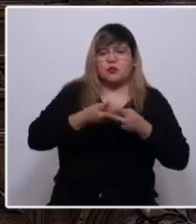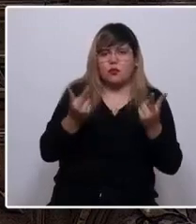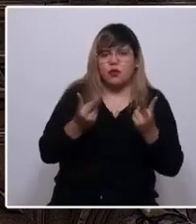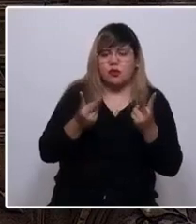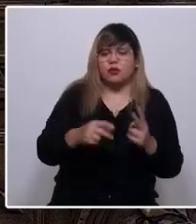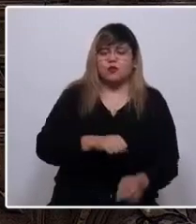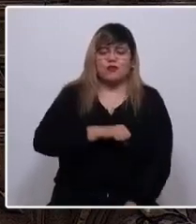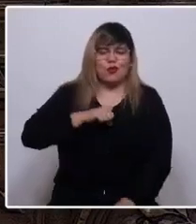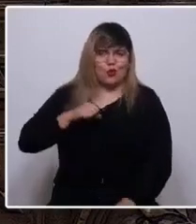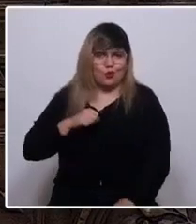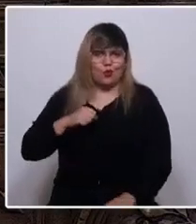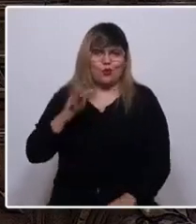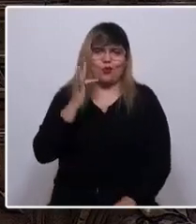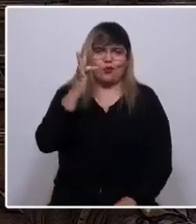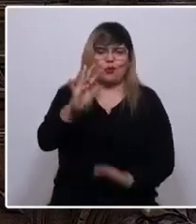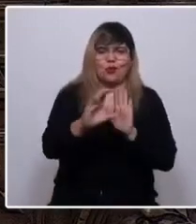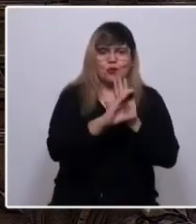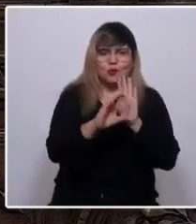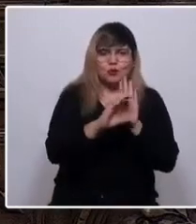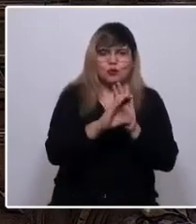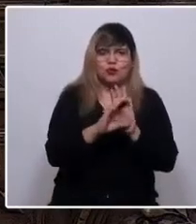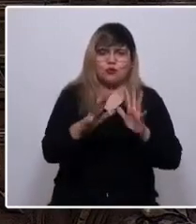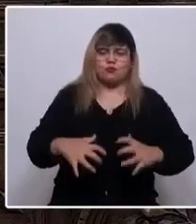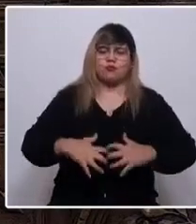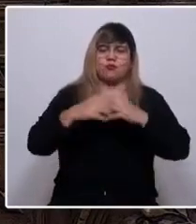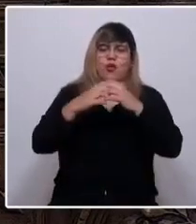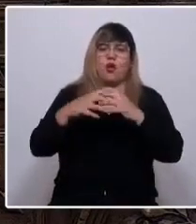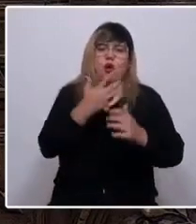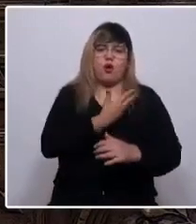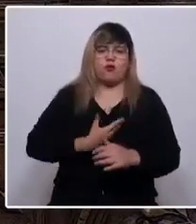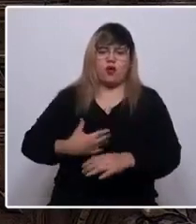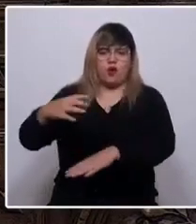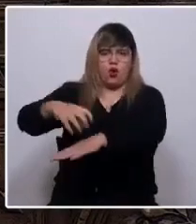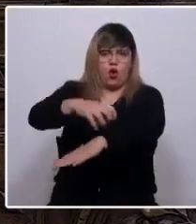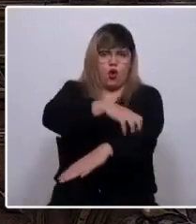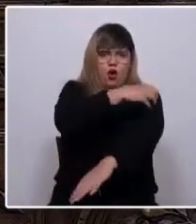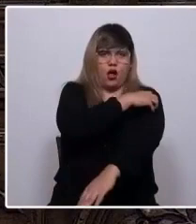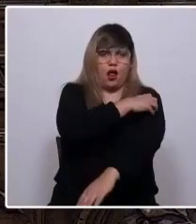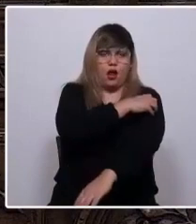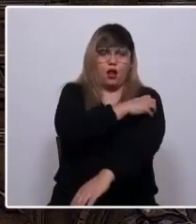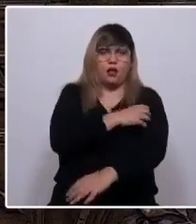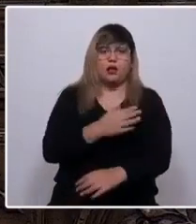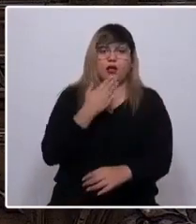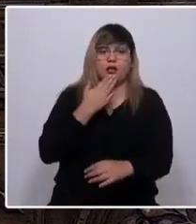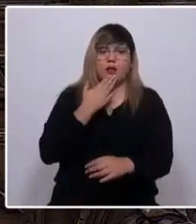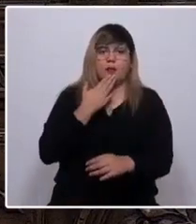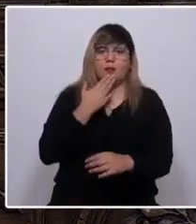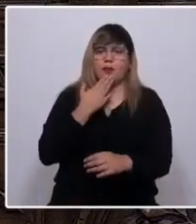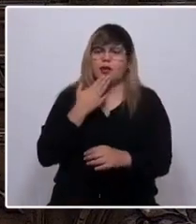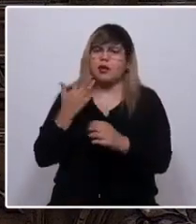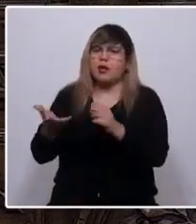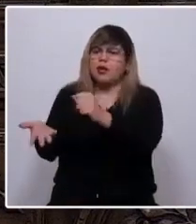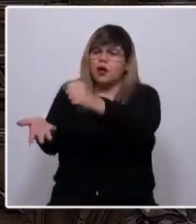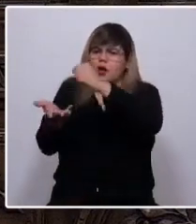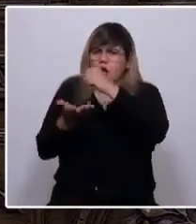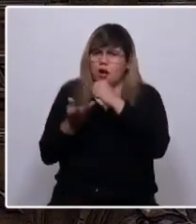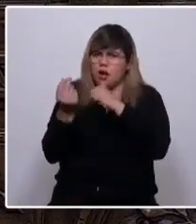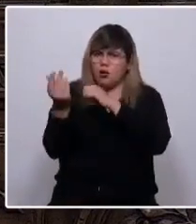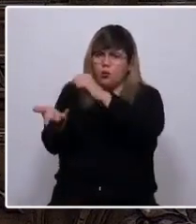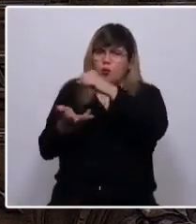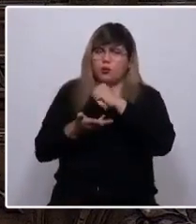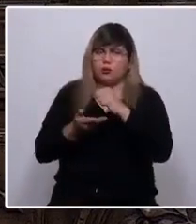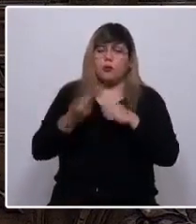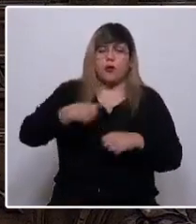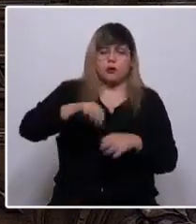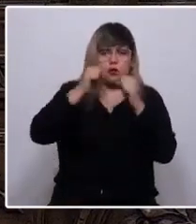por tanto, que nuestra futura constitución fortalezca a los gobiernos locales y no lo contrario, que nos dote de atribuciones y recursos de modo que seamos